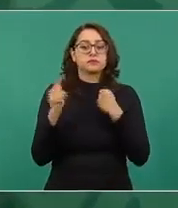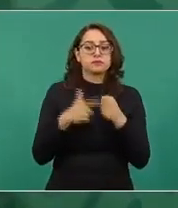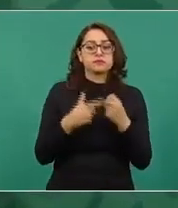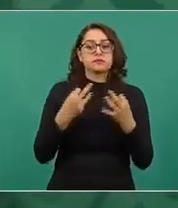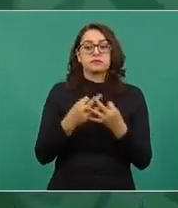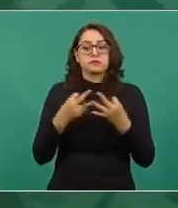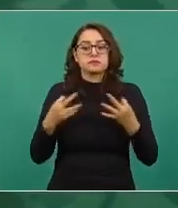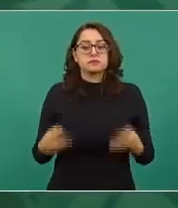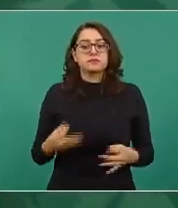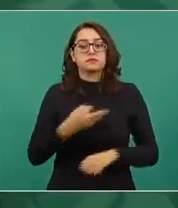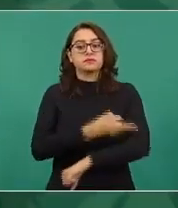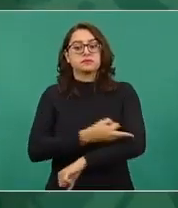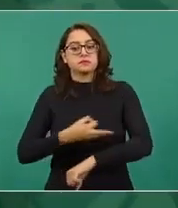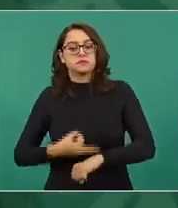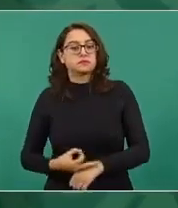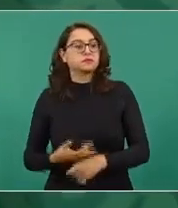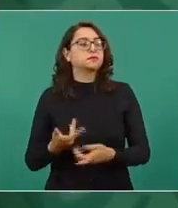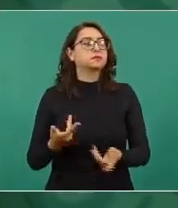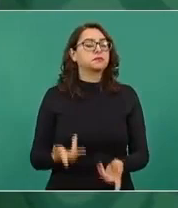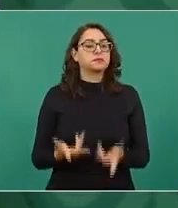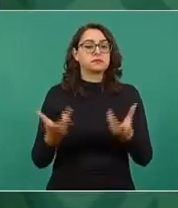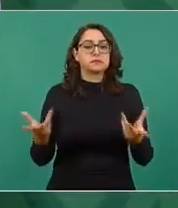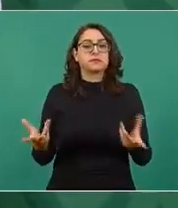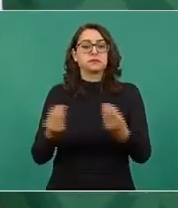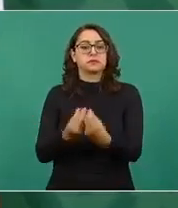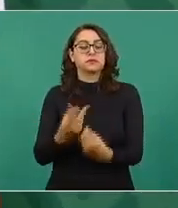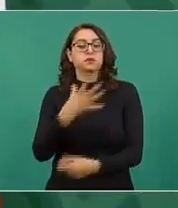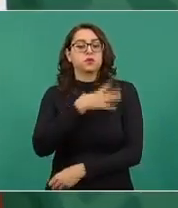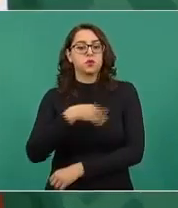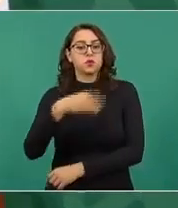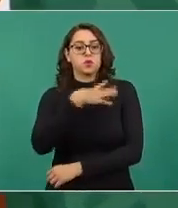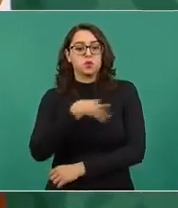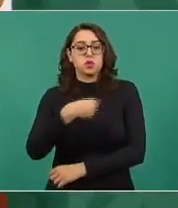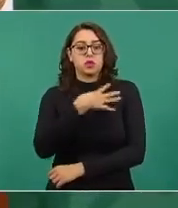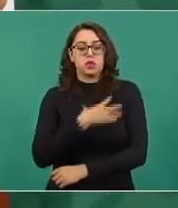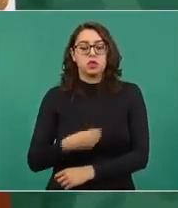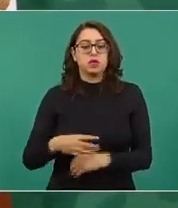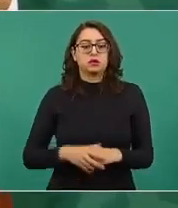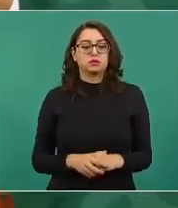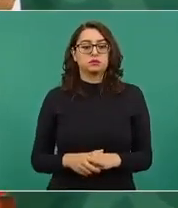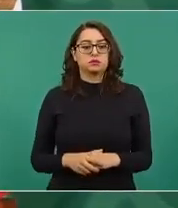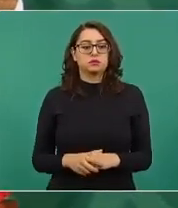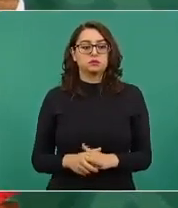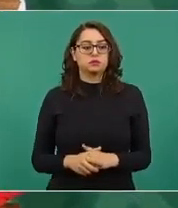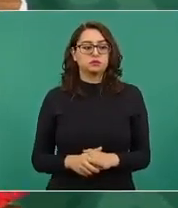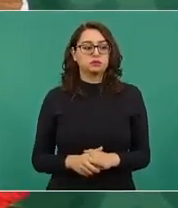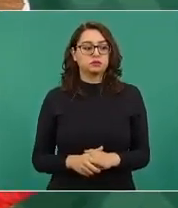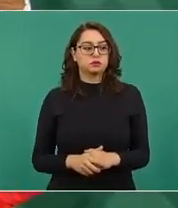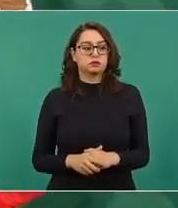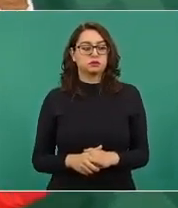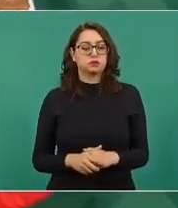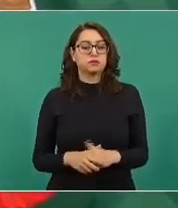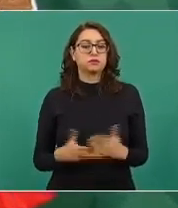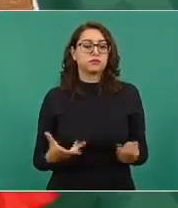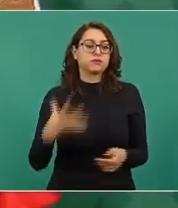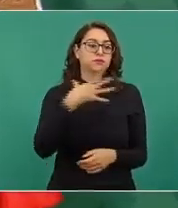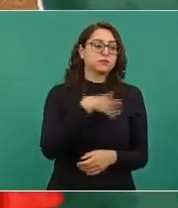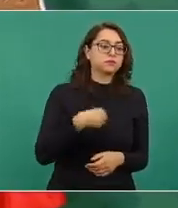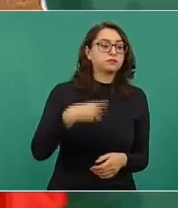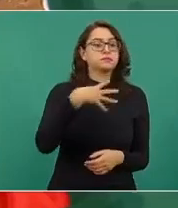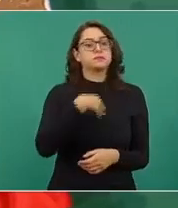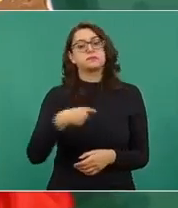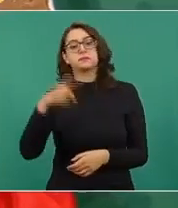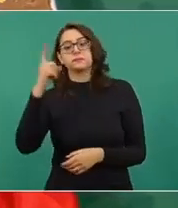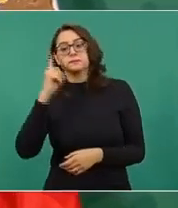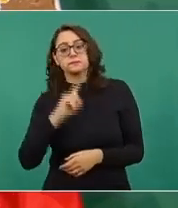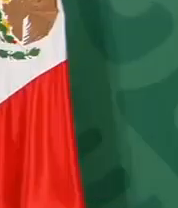familiar, un hijo, hija de los que están